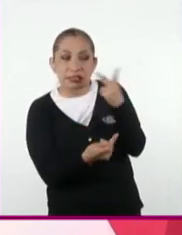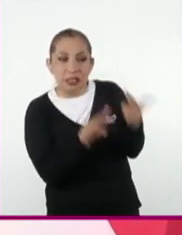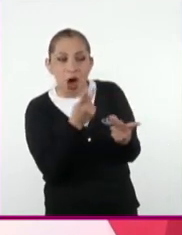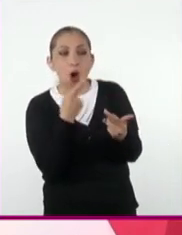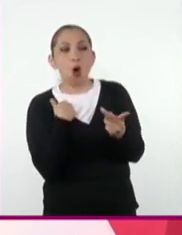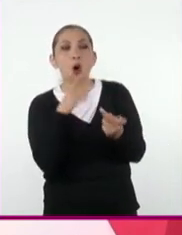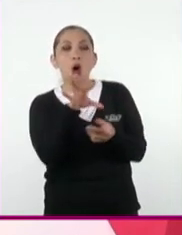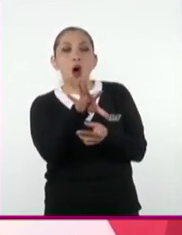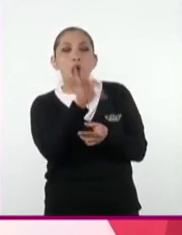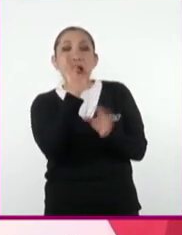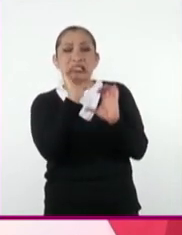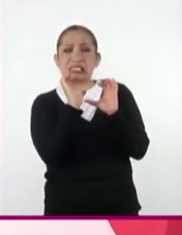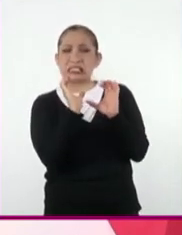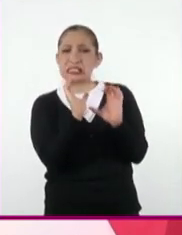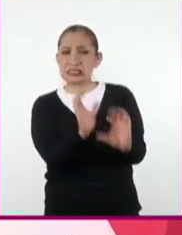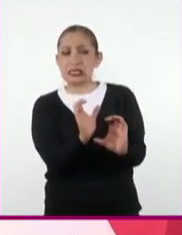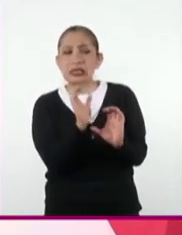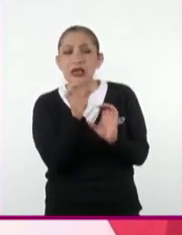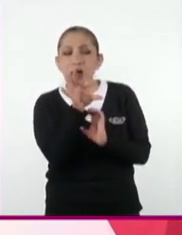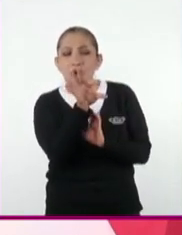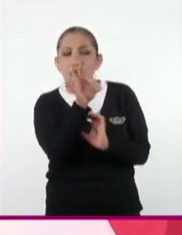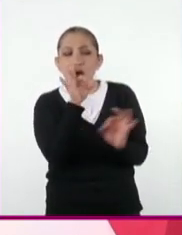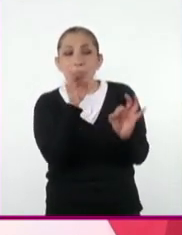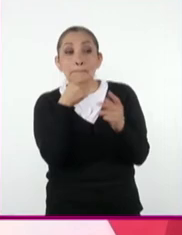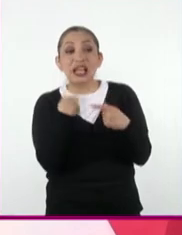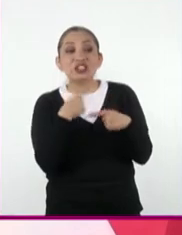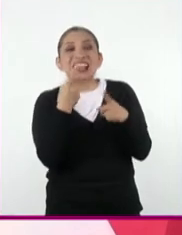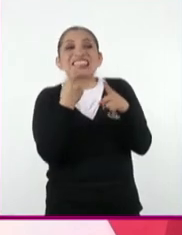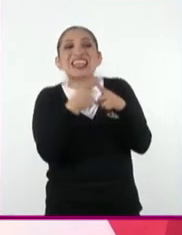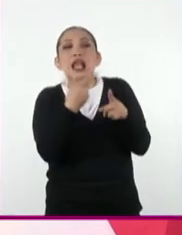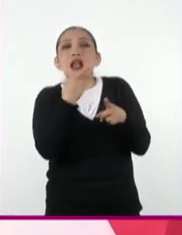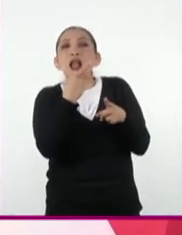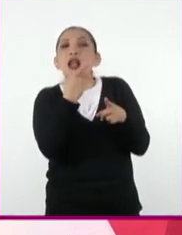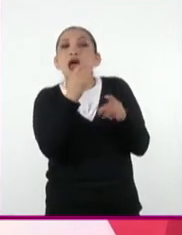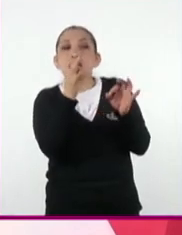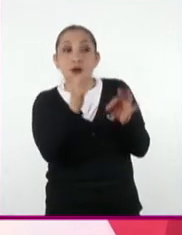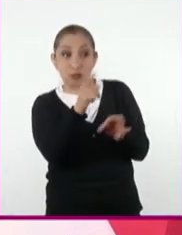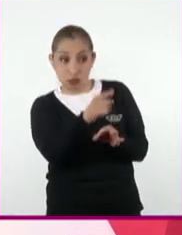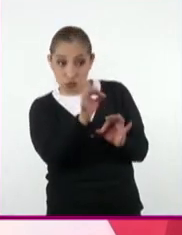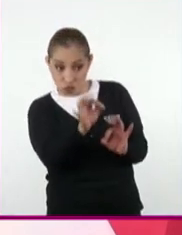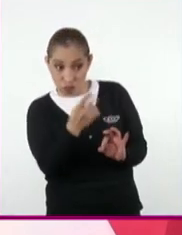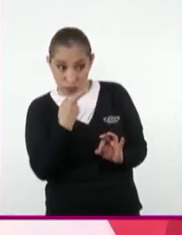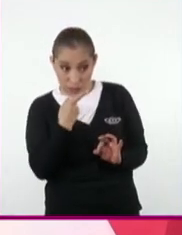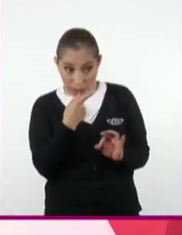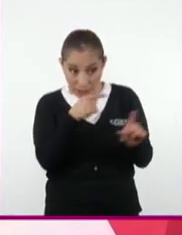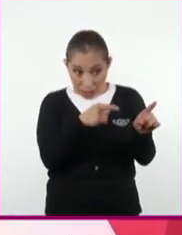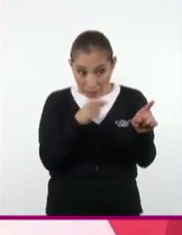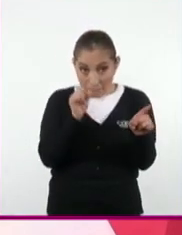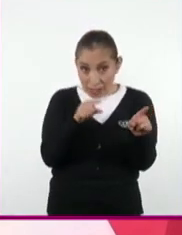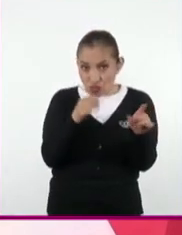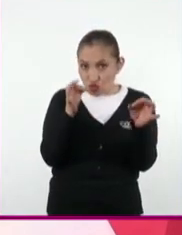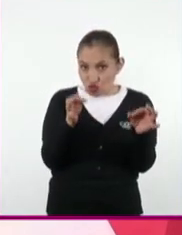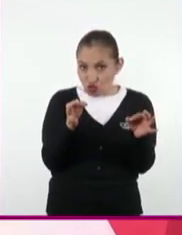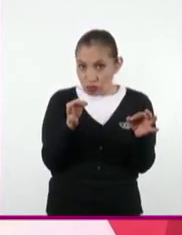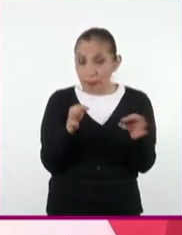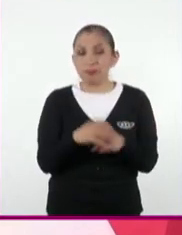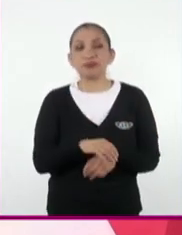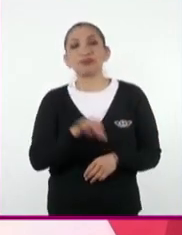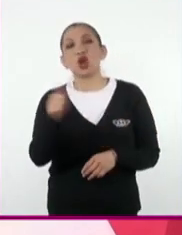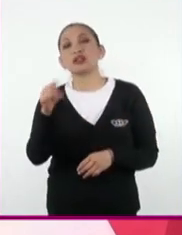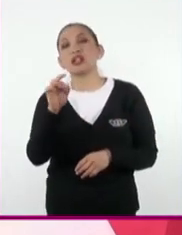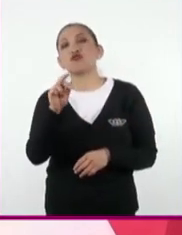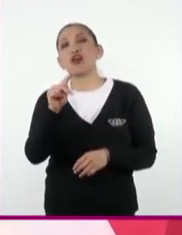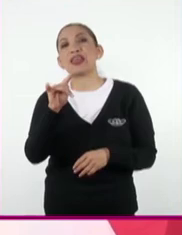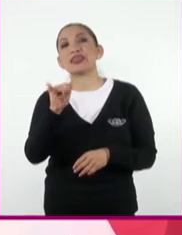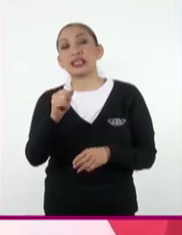seleccionando cuidadosamente a los informantes y confirmando la veracidad de sus relatos. Otras